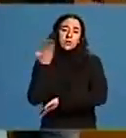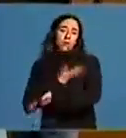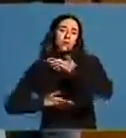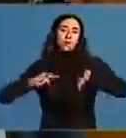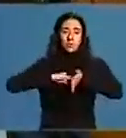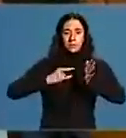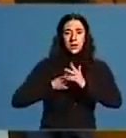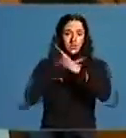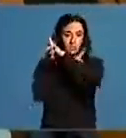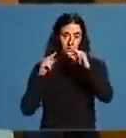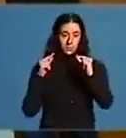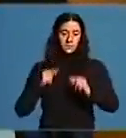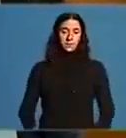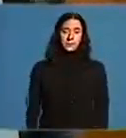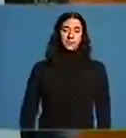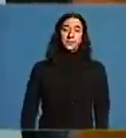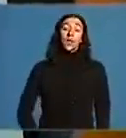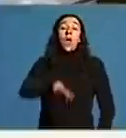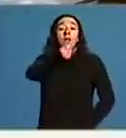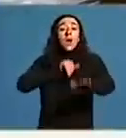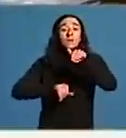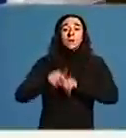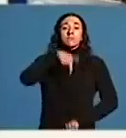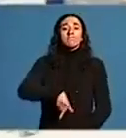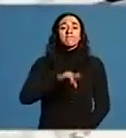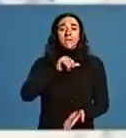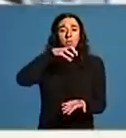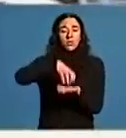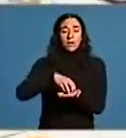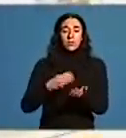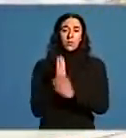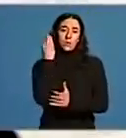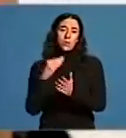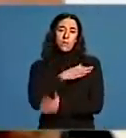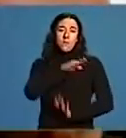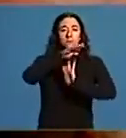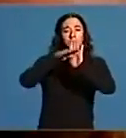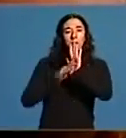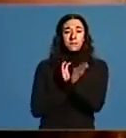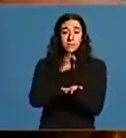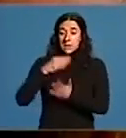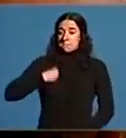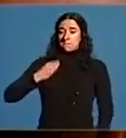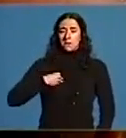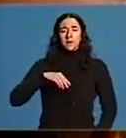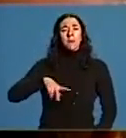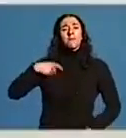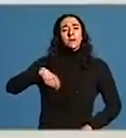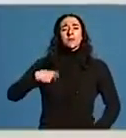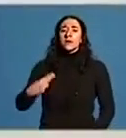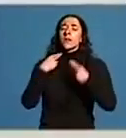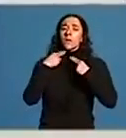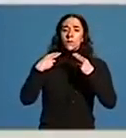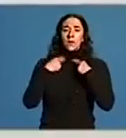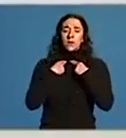súa inserción laboral no audiovisual. A convocatoria que se desenvolveu no Centro de Producción e Programas da Entidade o presidente da Fundación José Ramón Gómez